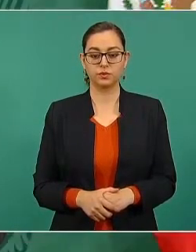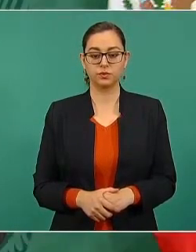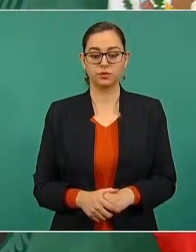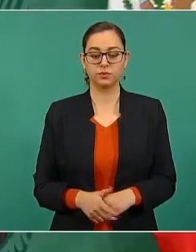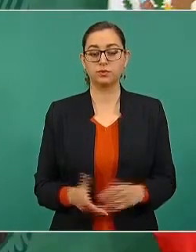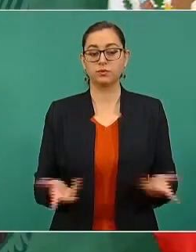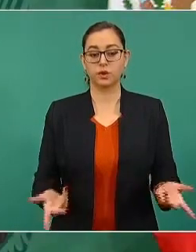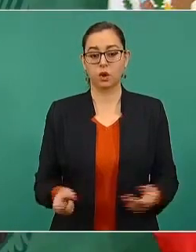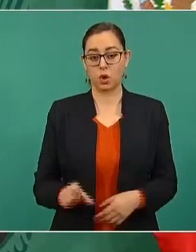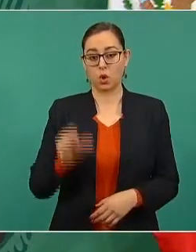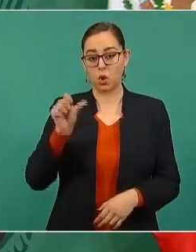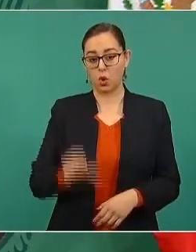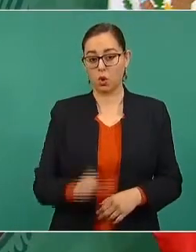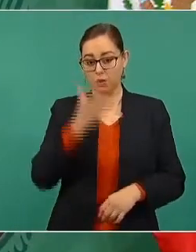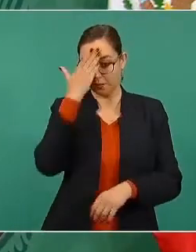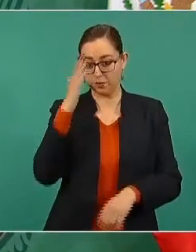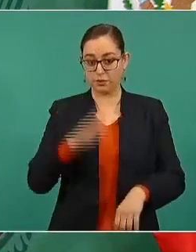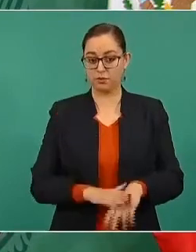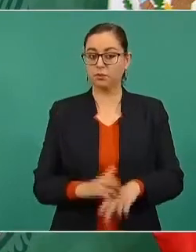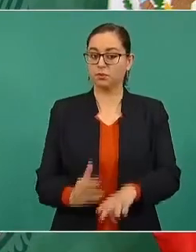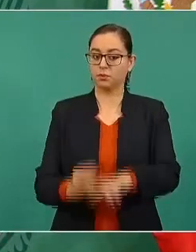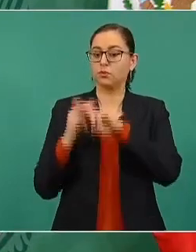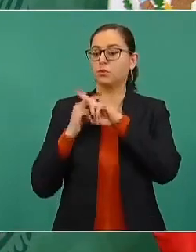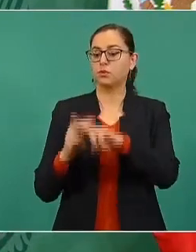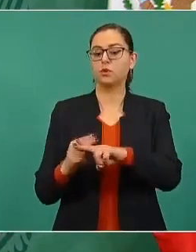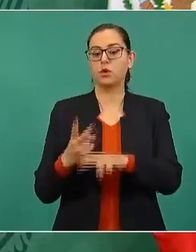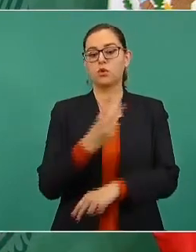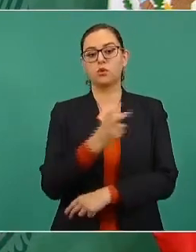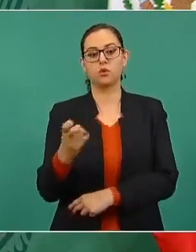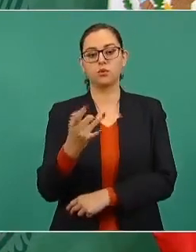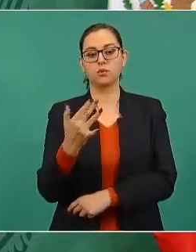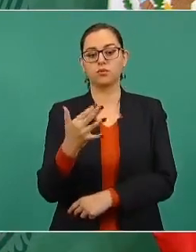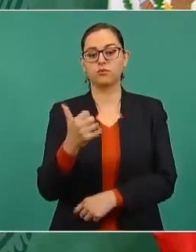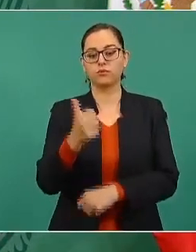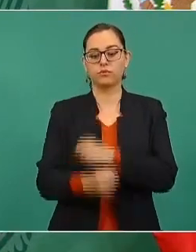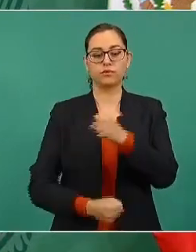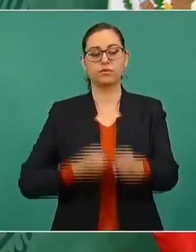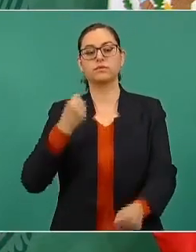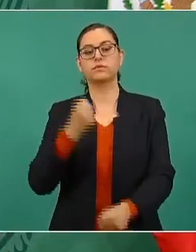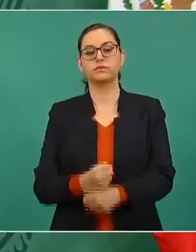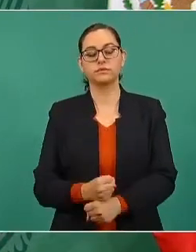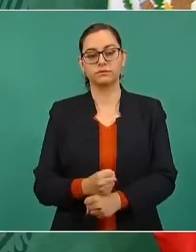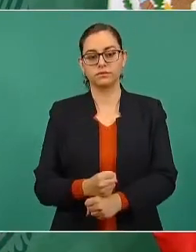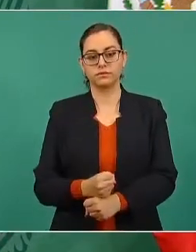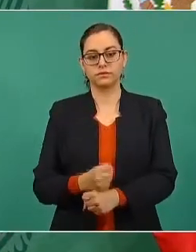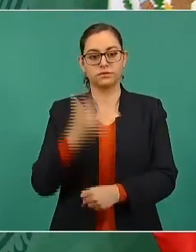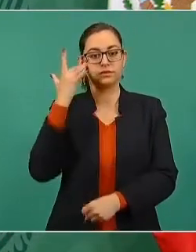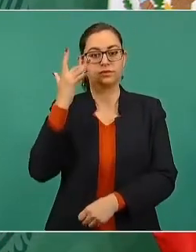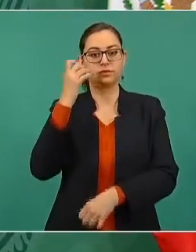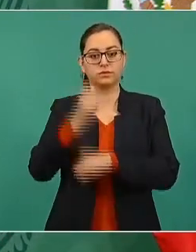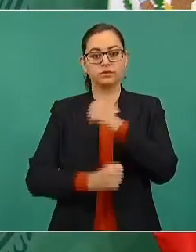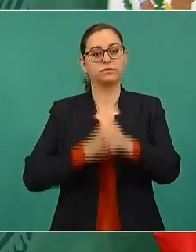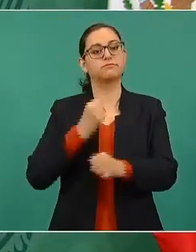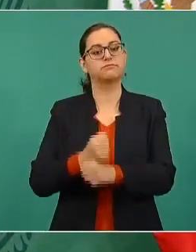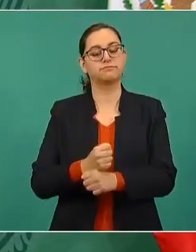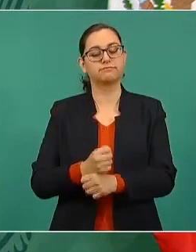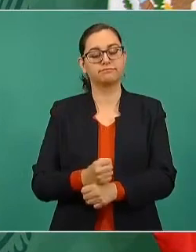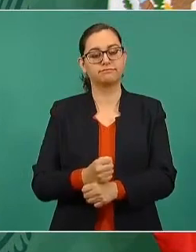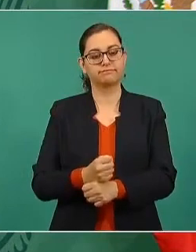256 años del nacimiento de José María Morelos y Pavón,